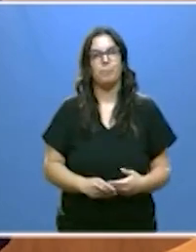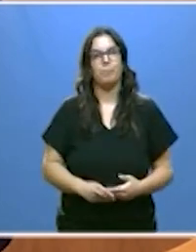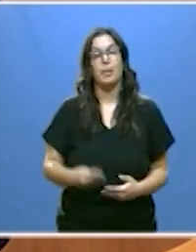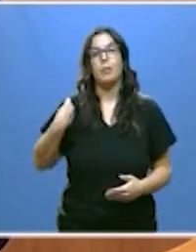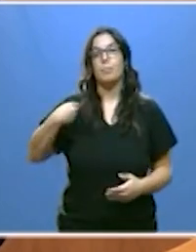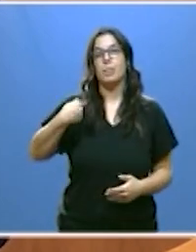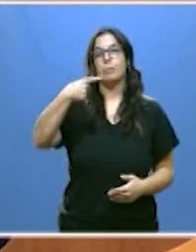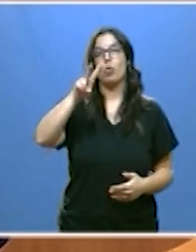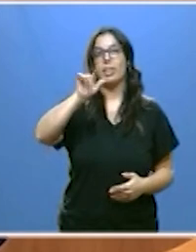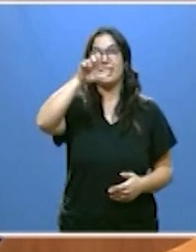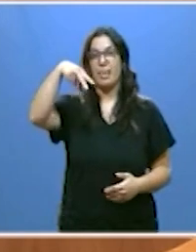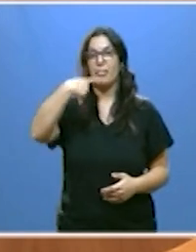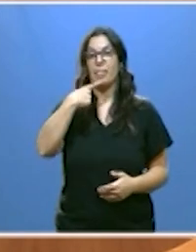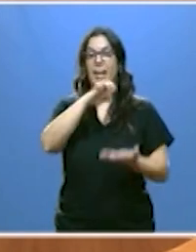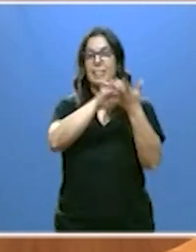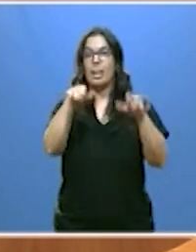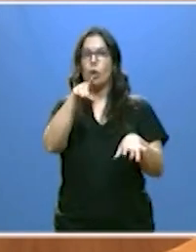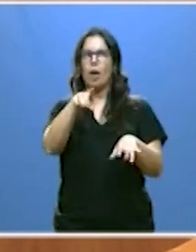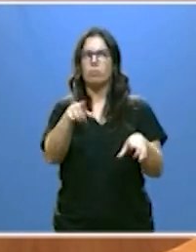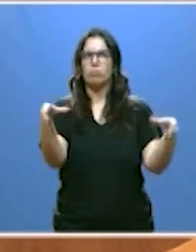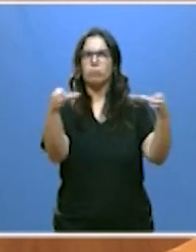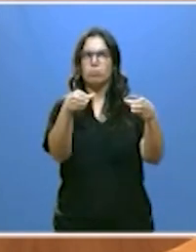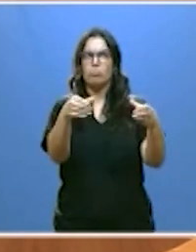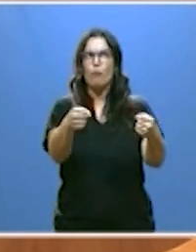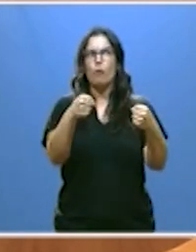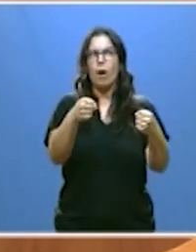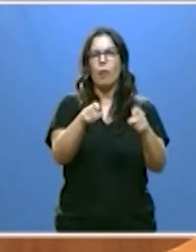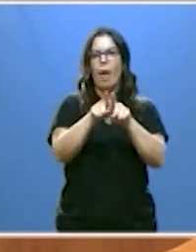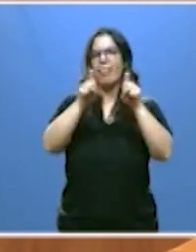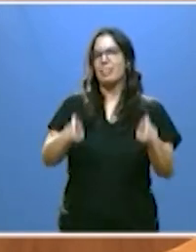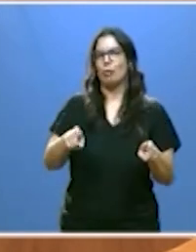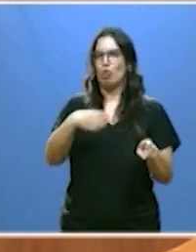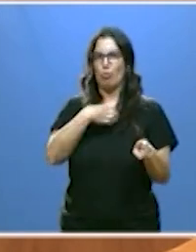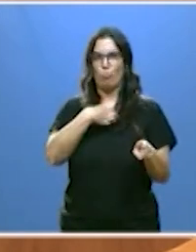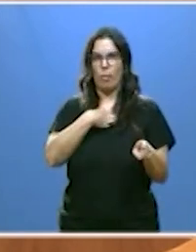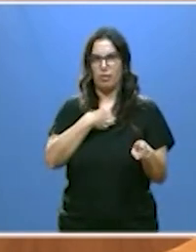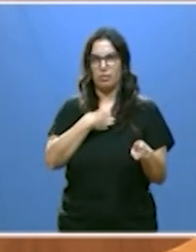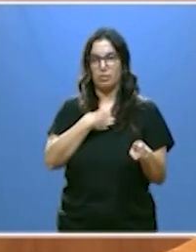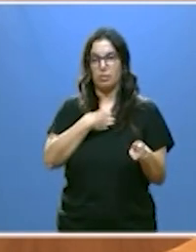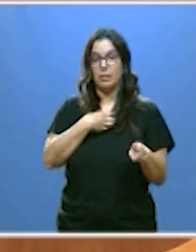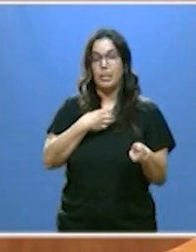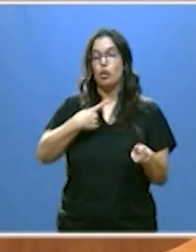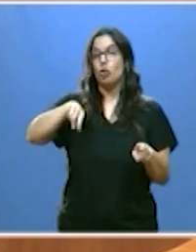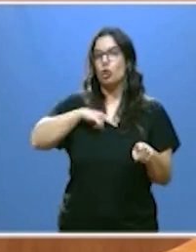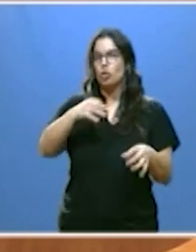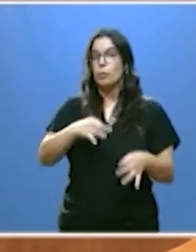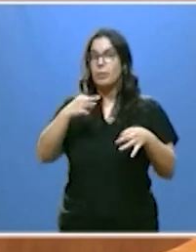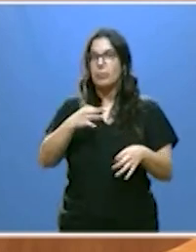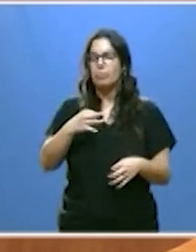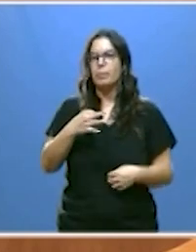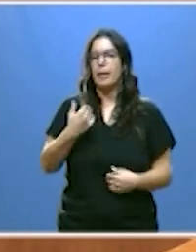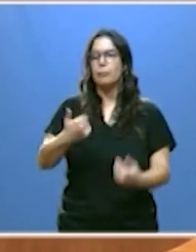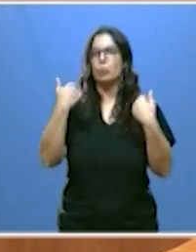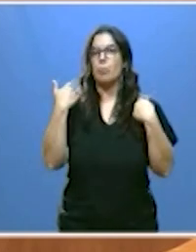Jorge Guillén Castilla y León es una de esas potencias que no admite reposo está en nuestras manos aprovechar las